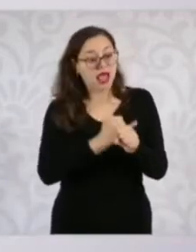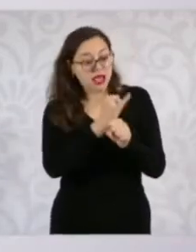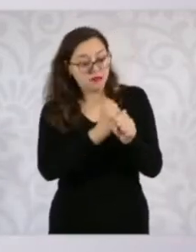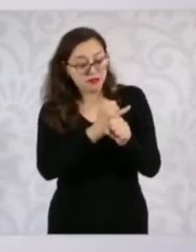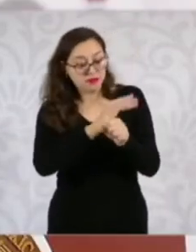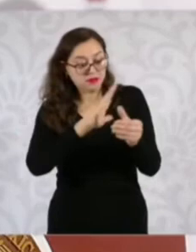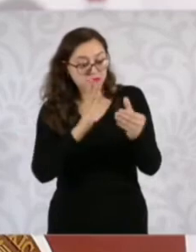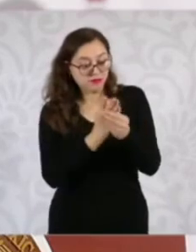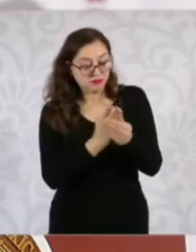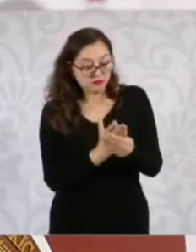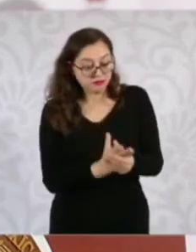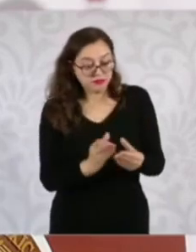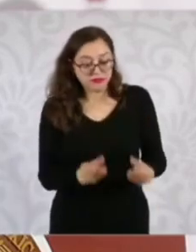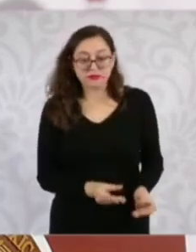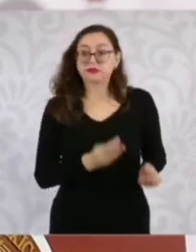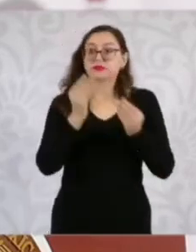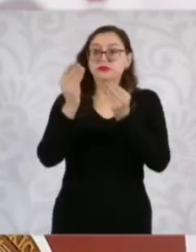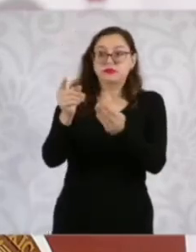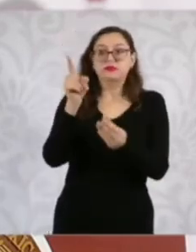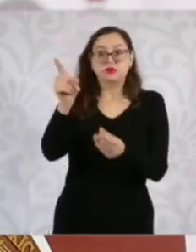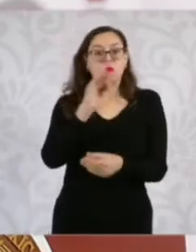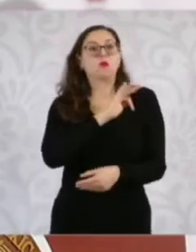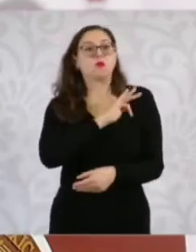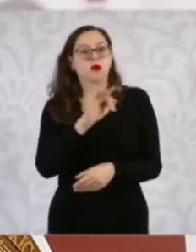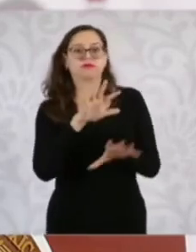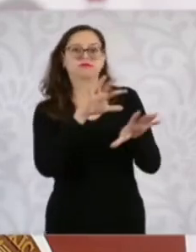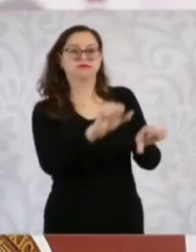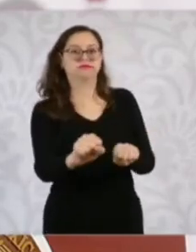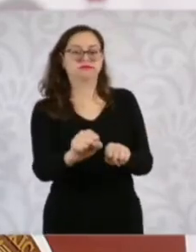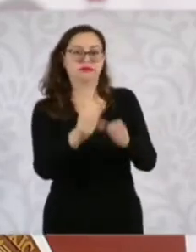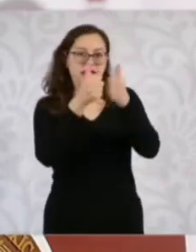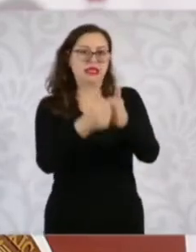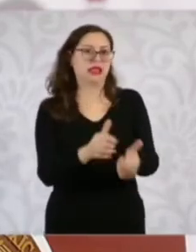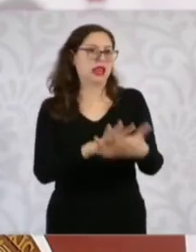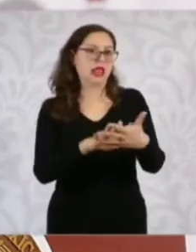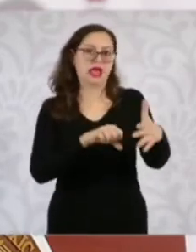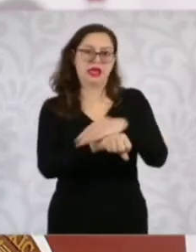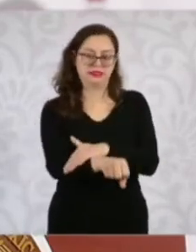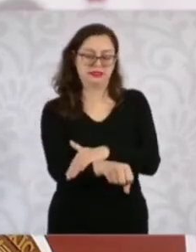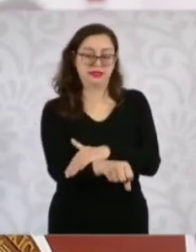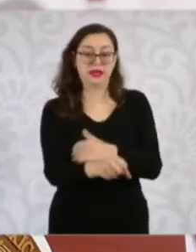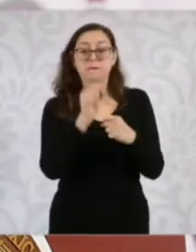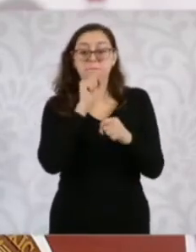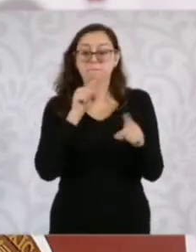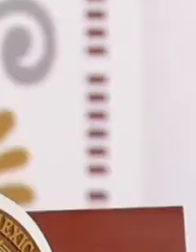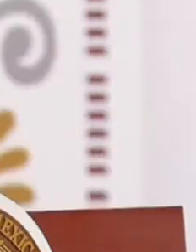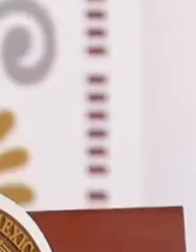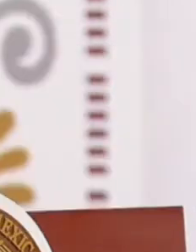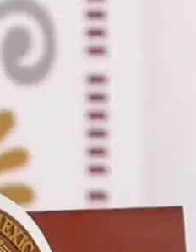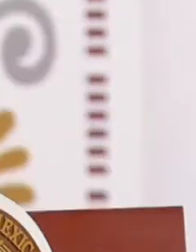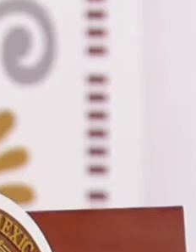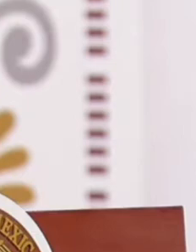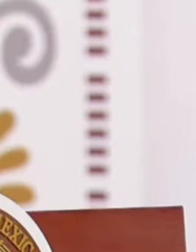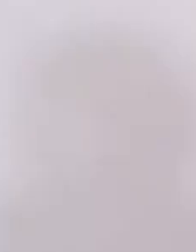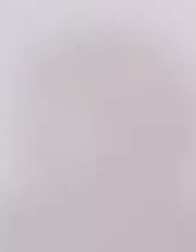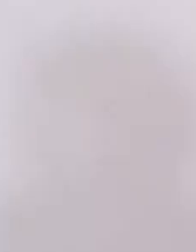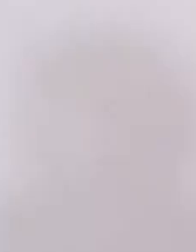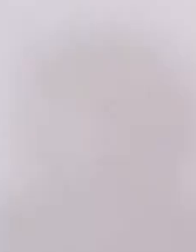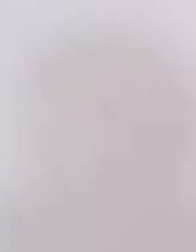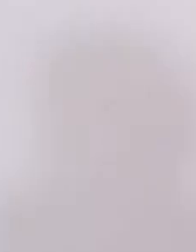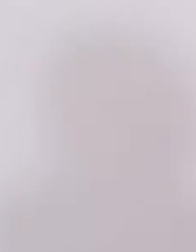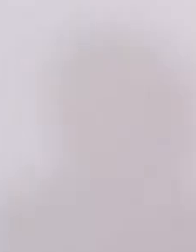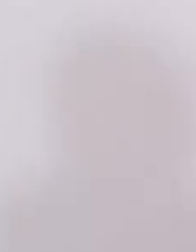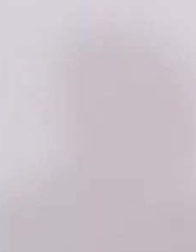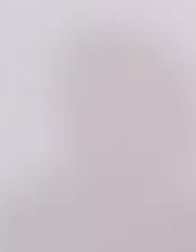traducirse, perdón, en productos operables. Incrementaremos las capacidades humanas y tecnológicas del Centro Nacional de Inteligencia para el